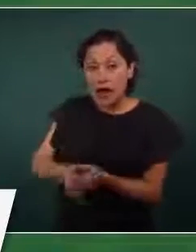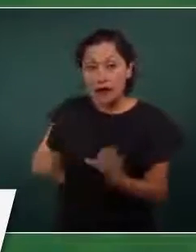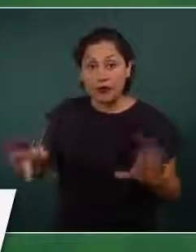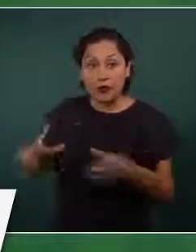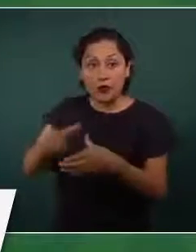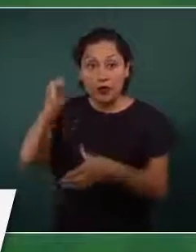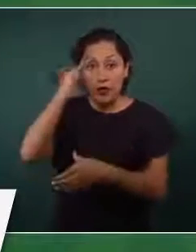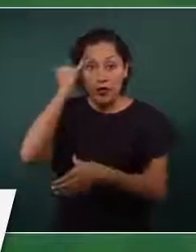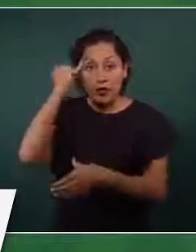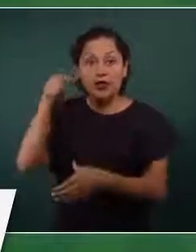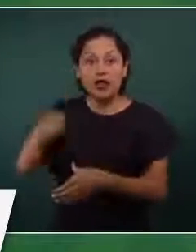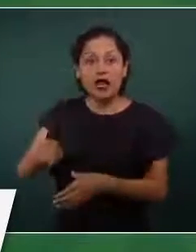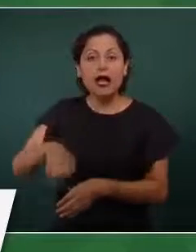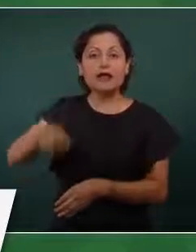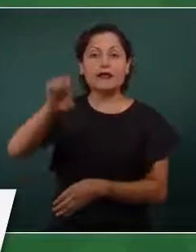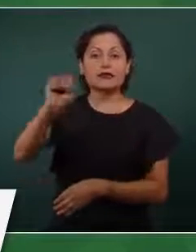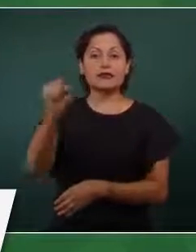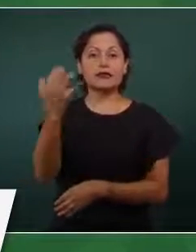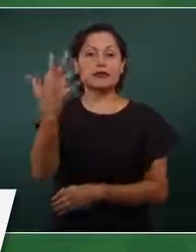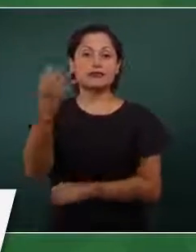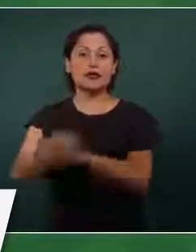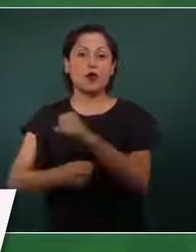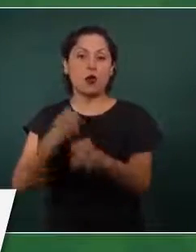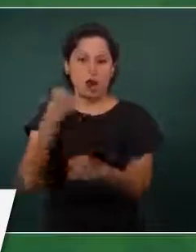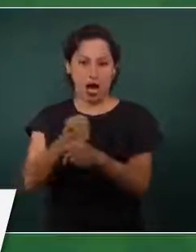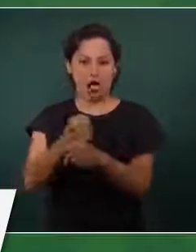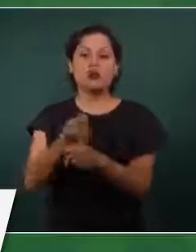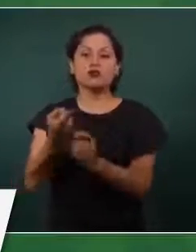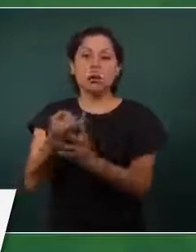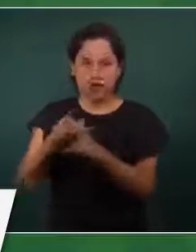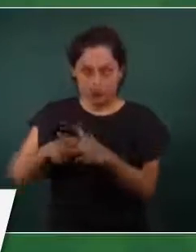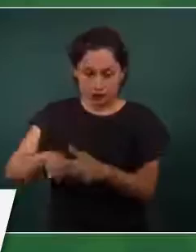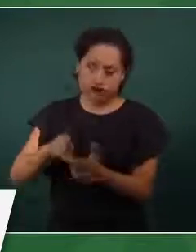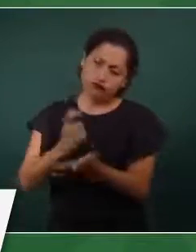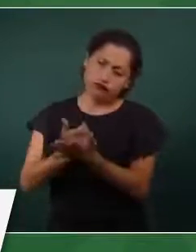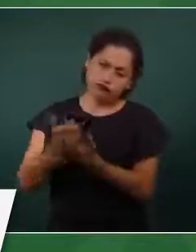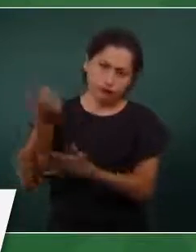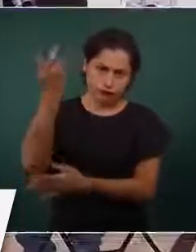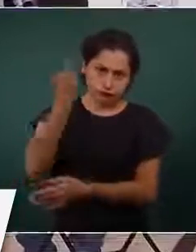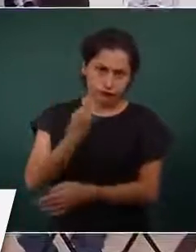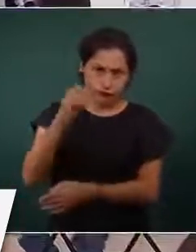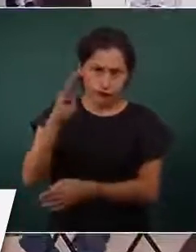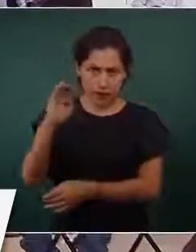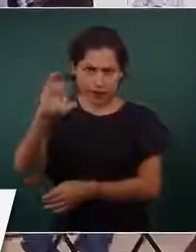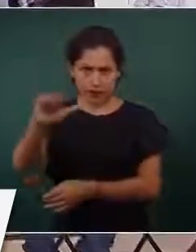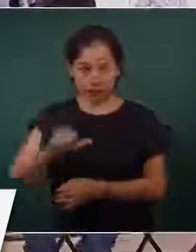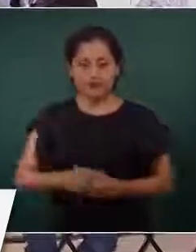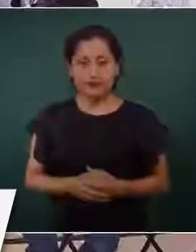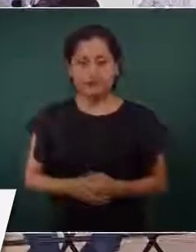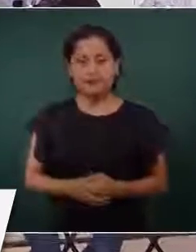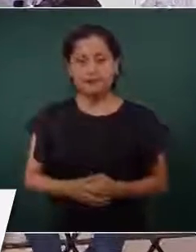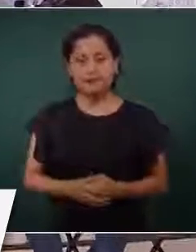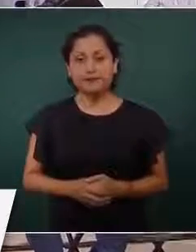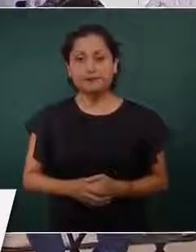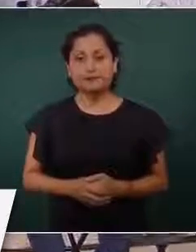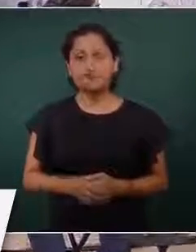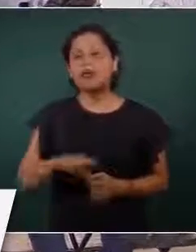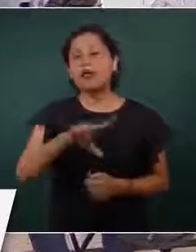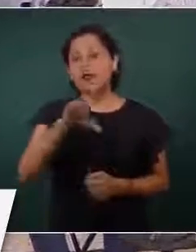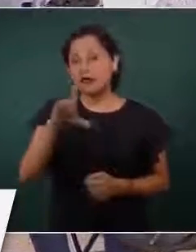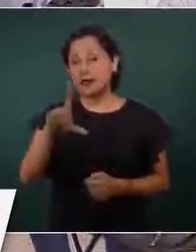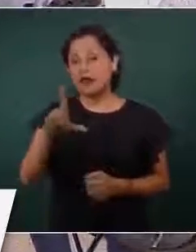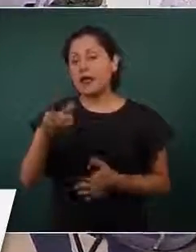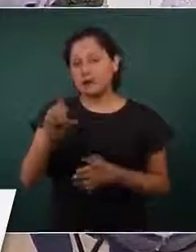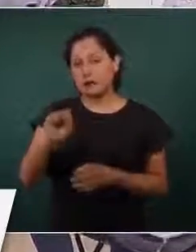65 años, sí, a partir de los 65